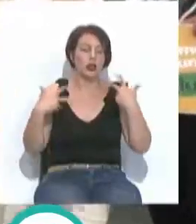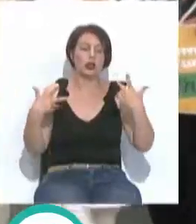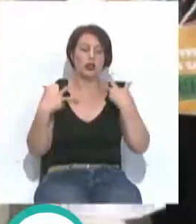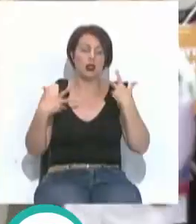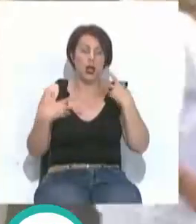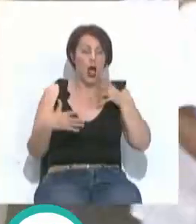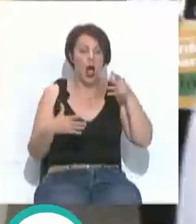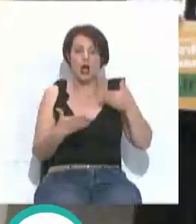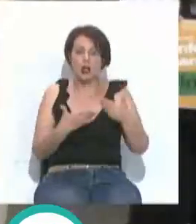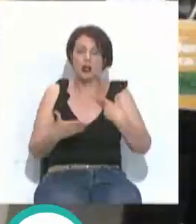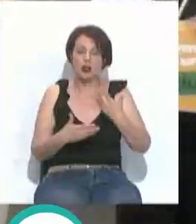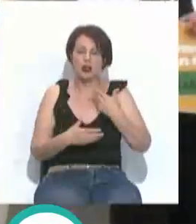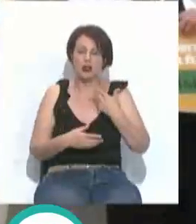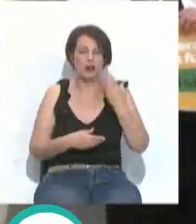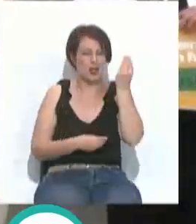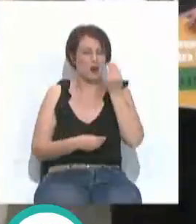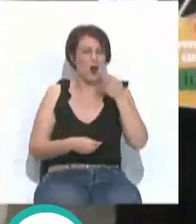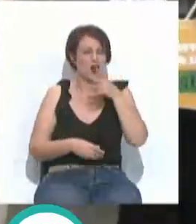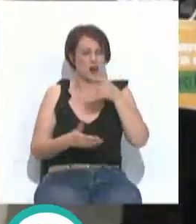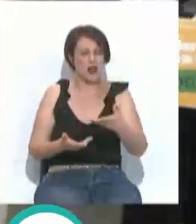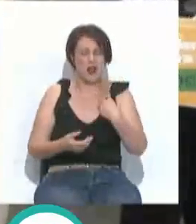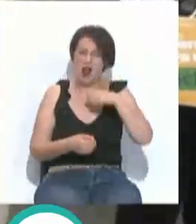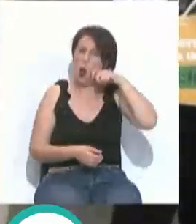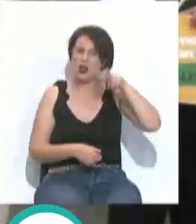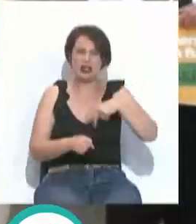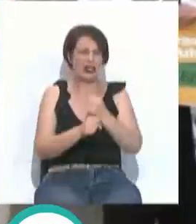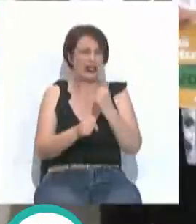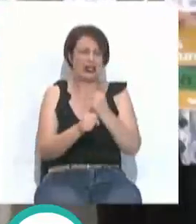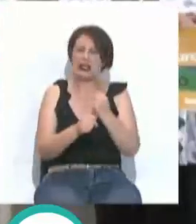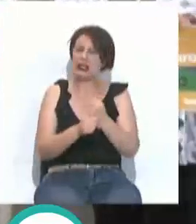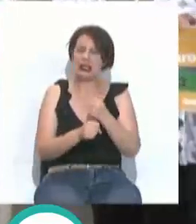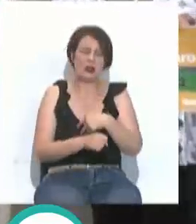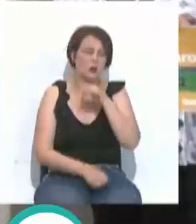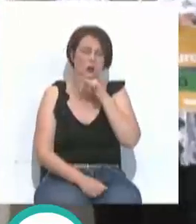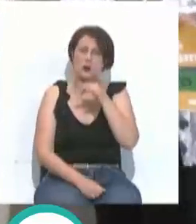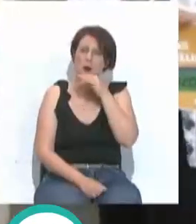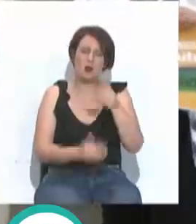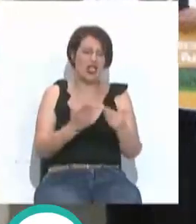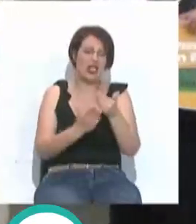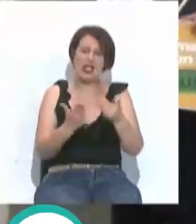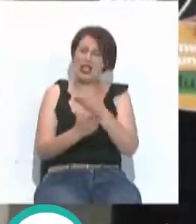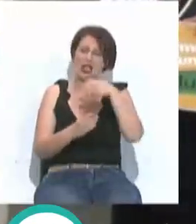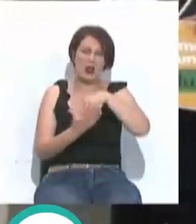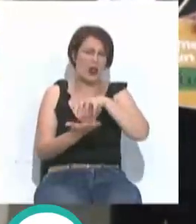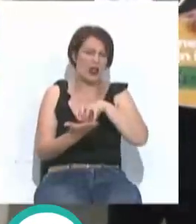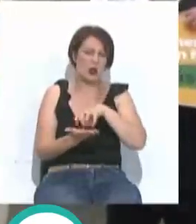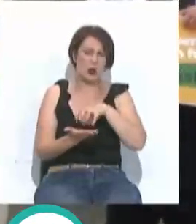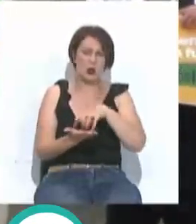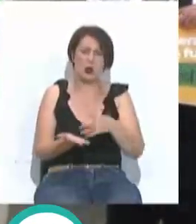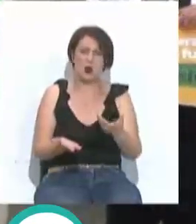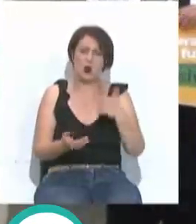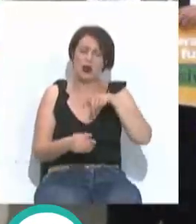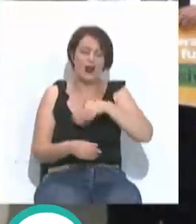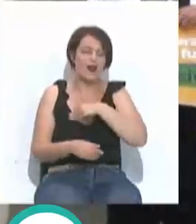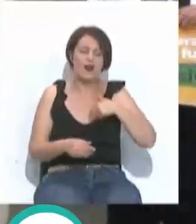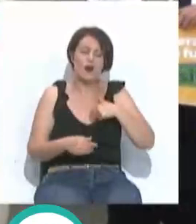y que vemos que hoy en día siguen sin reconocer esa labor que se hace día a día en los centros y hoy queremos, por